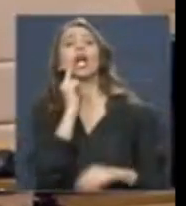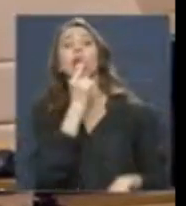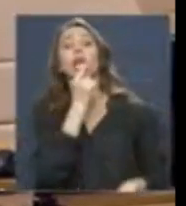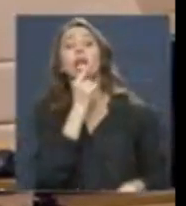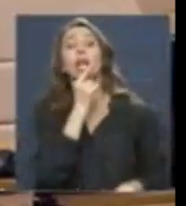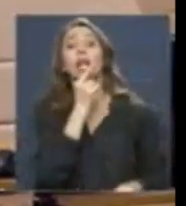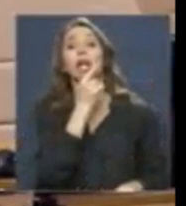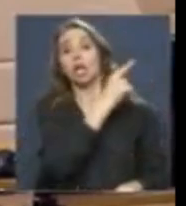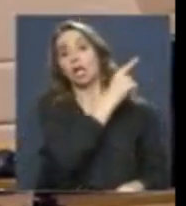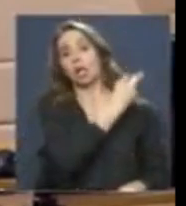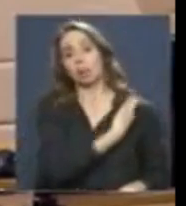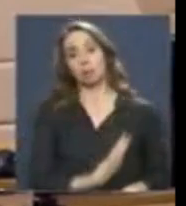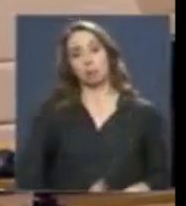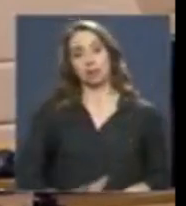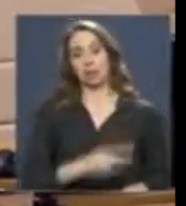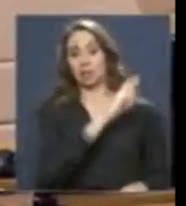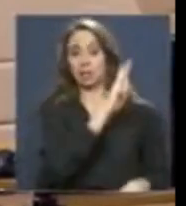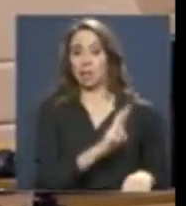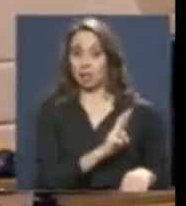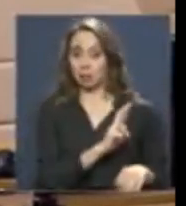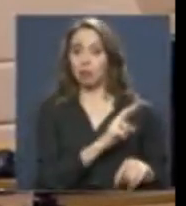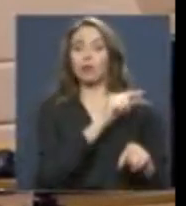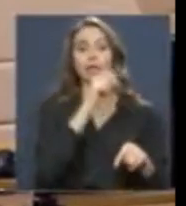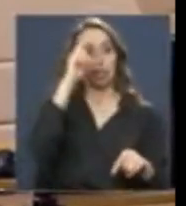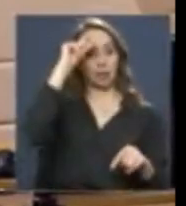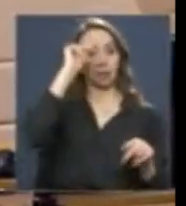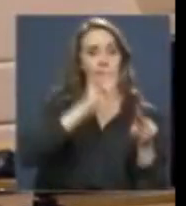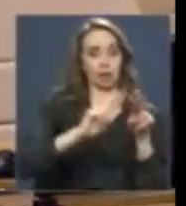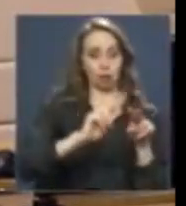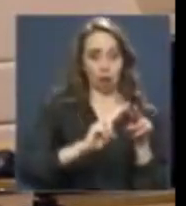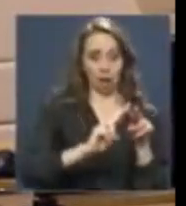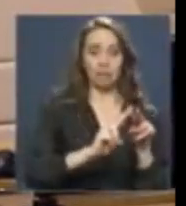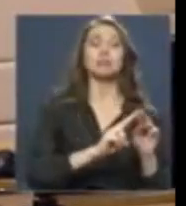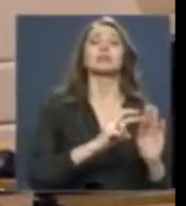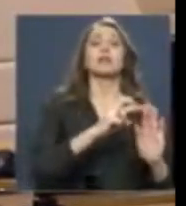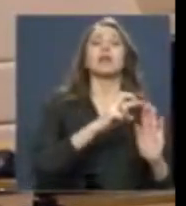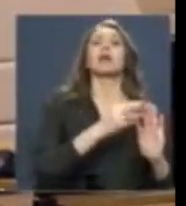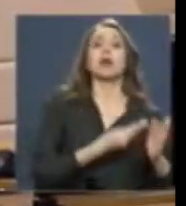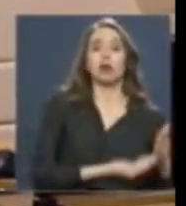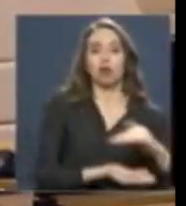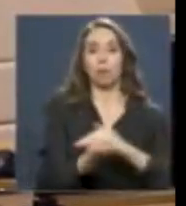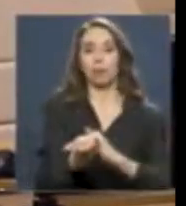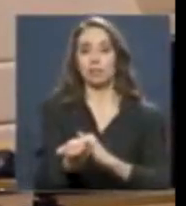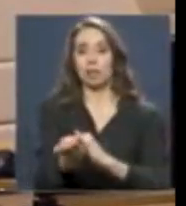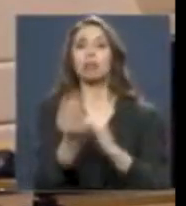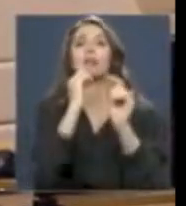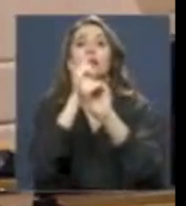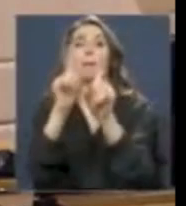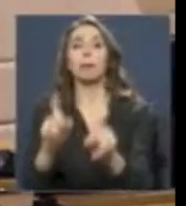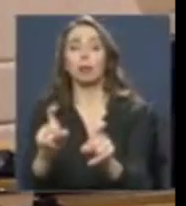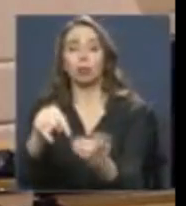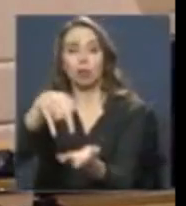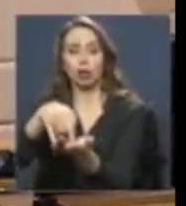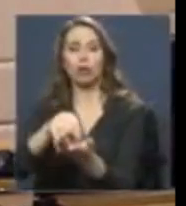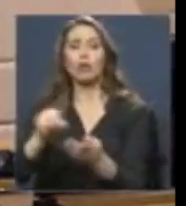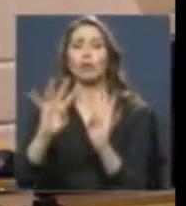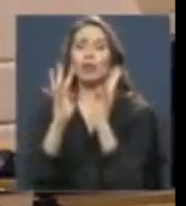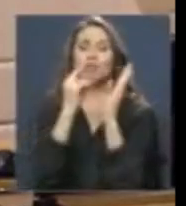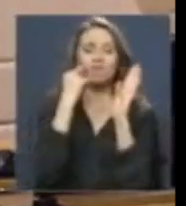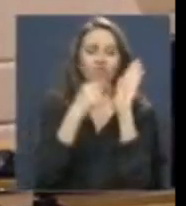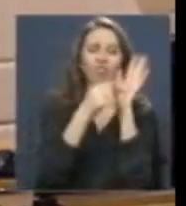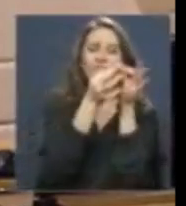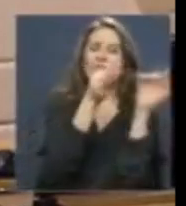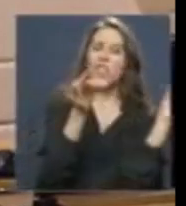del Presidente de la República en consulta al Congreso, pero finalmente acordamos y